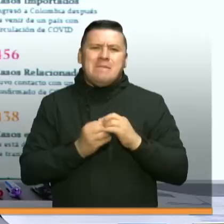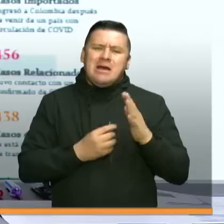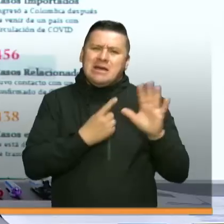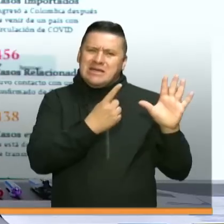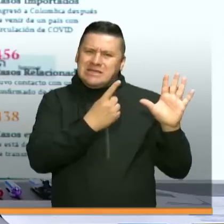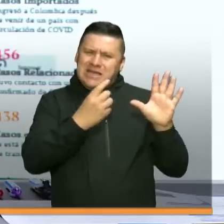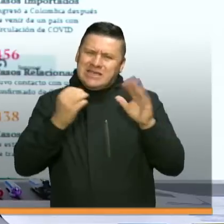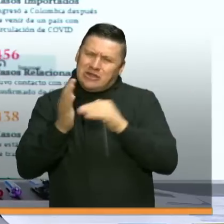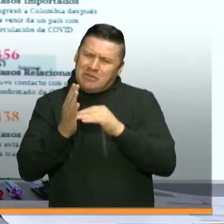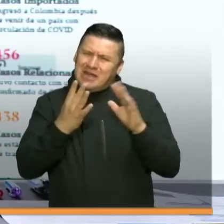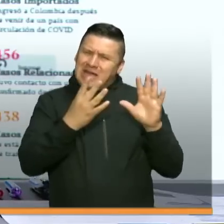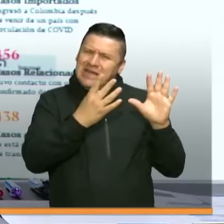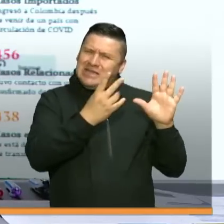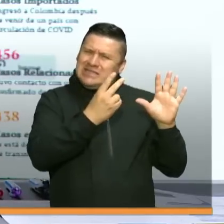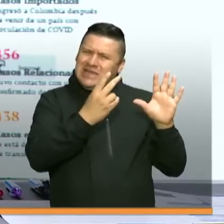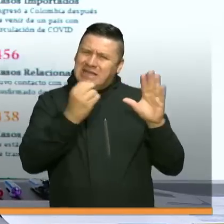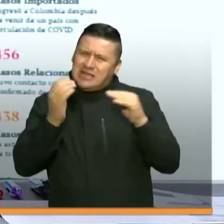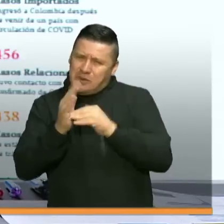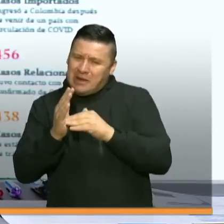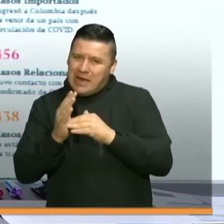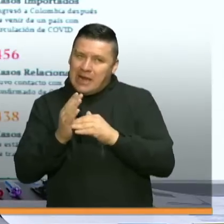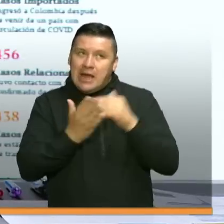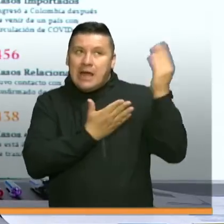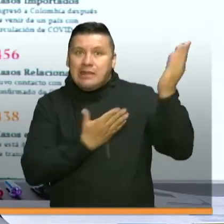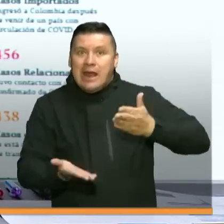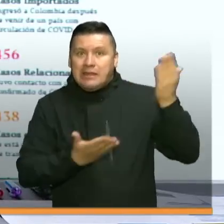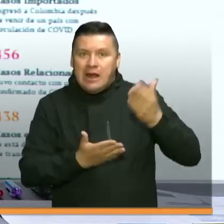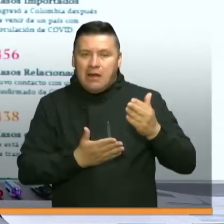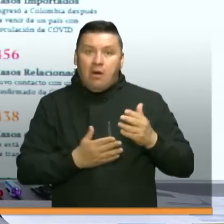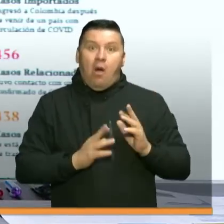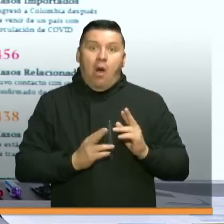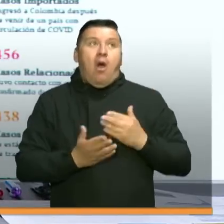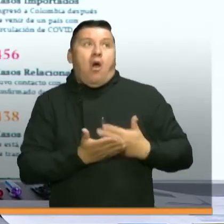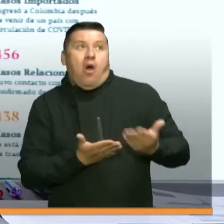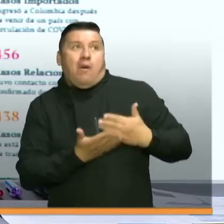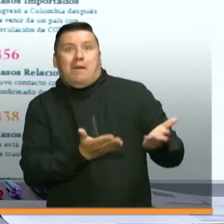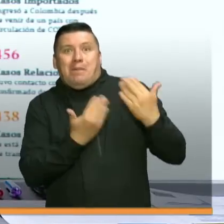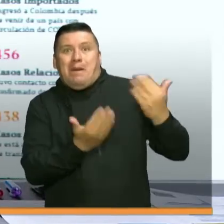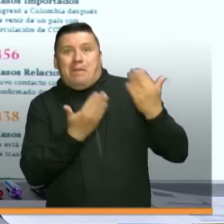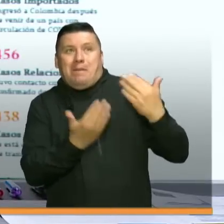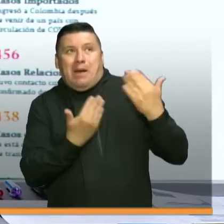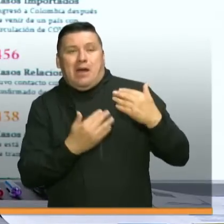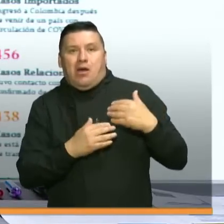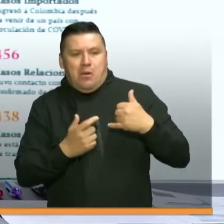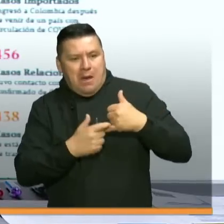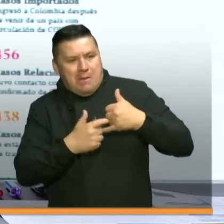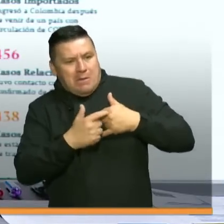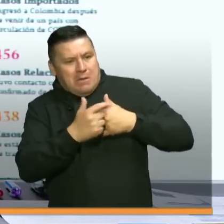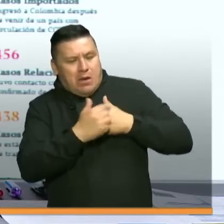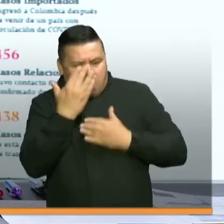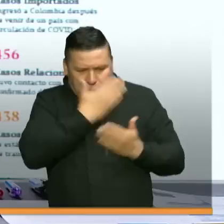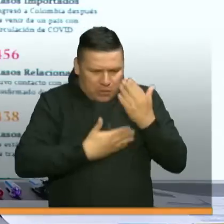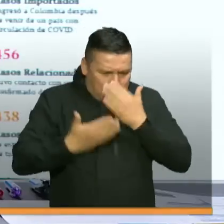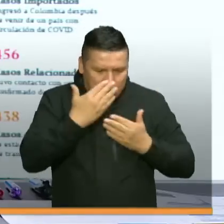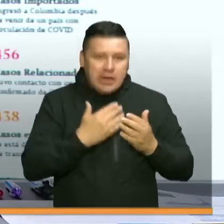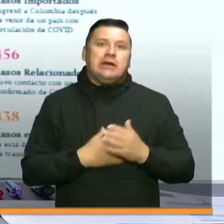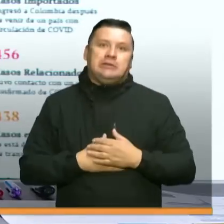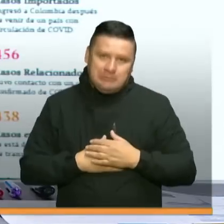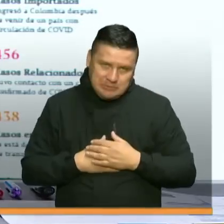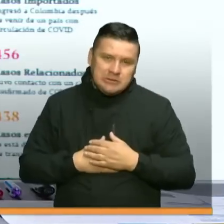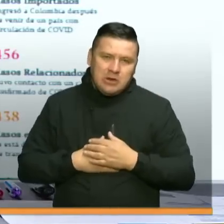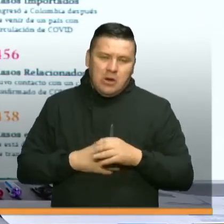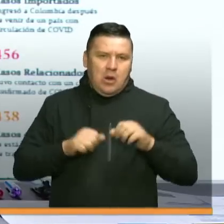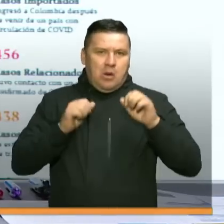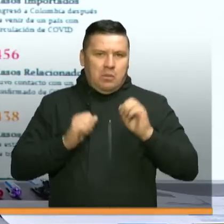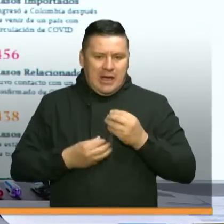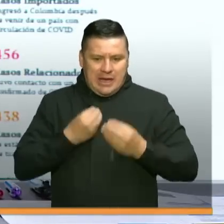600 mil, 700 mil y yo creo que en la medida que nosotros sigamos aumentando ese abastecimiento de pruebas rápidas, también tenemos la